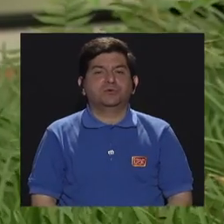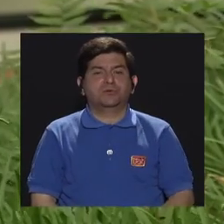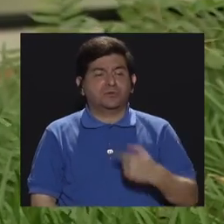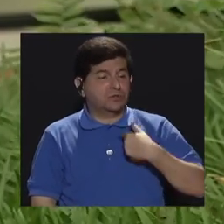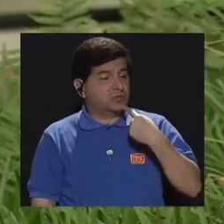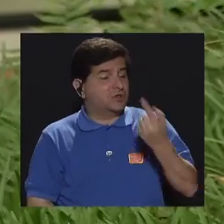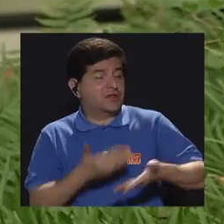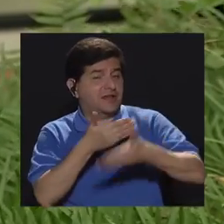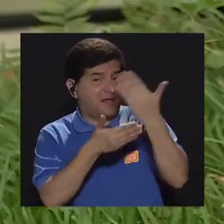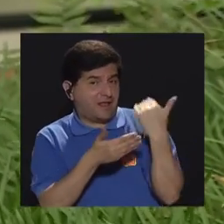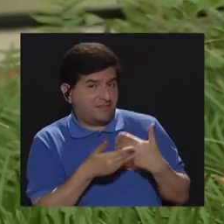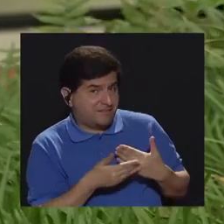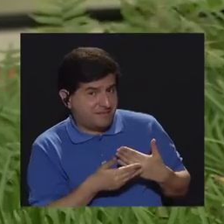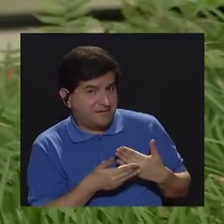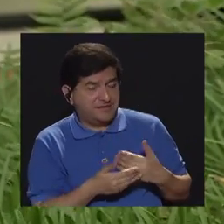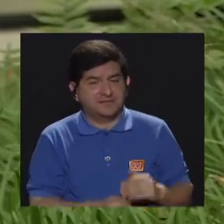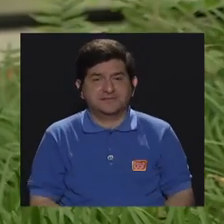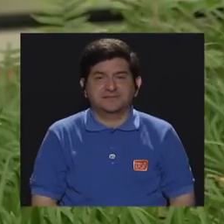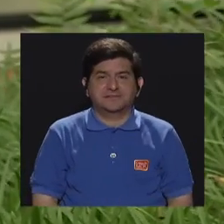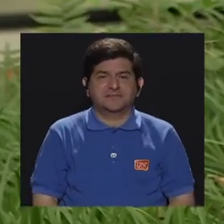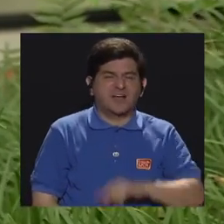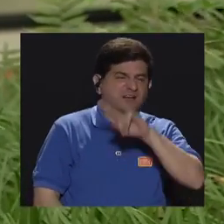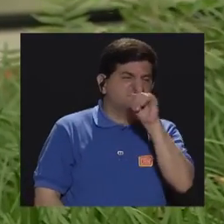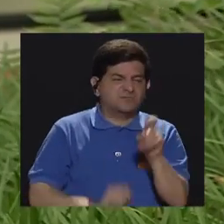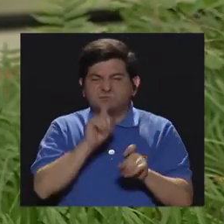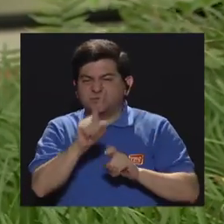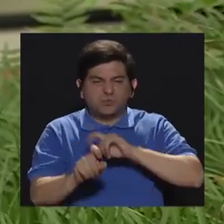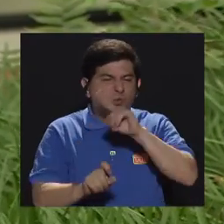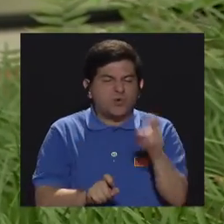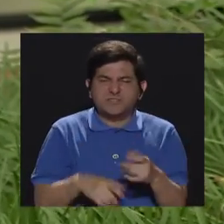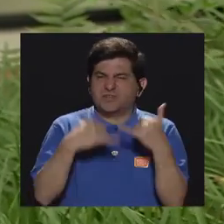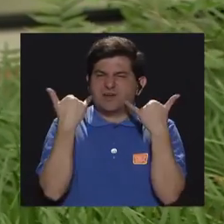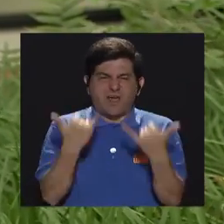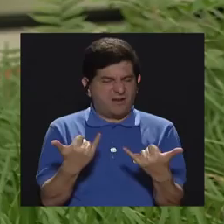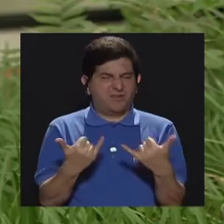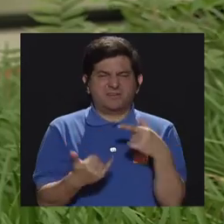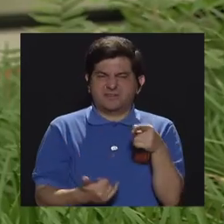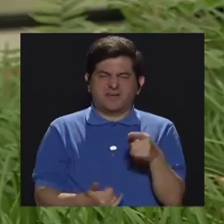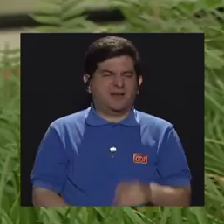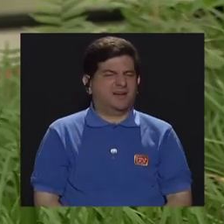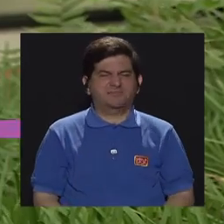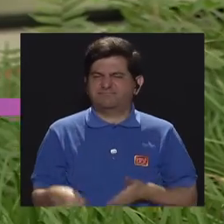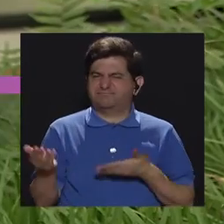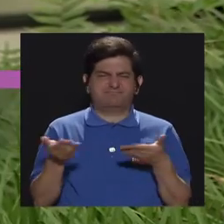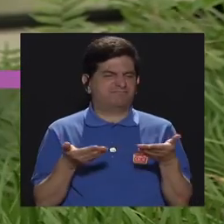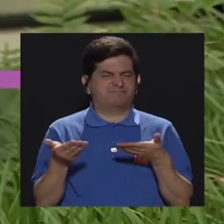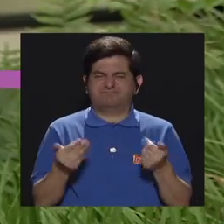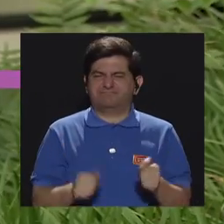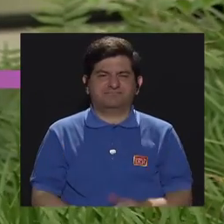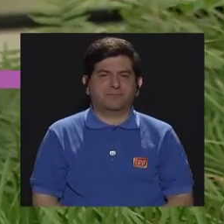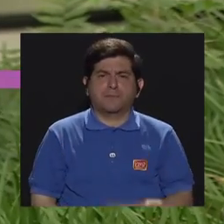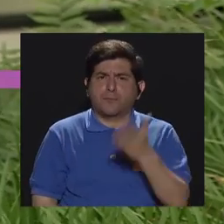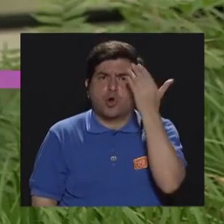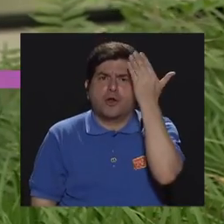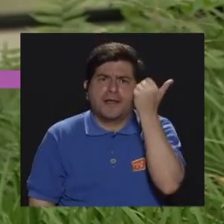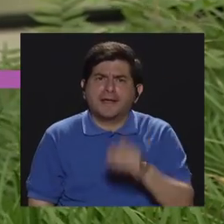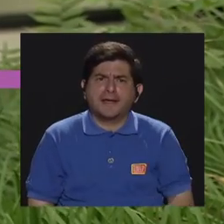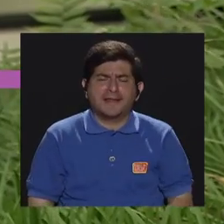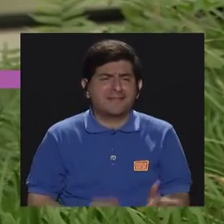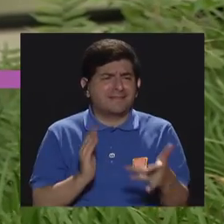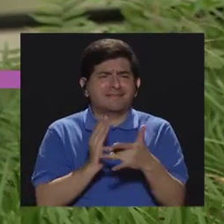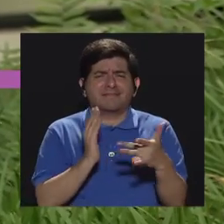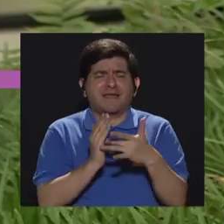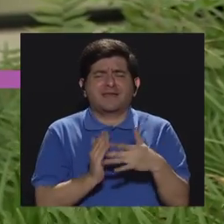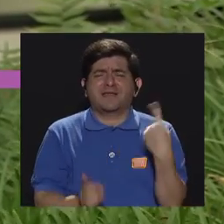había dicho que el cuestionario ya está totalmente, ya el cuestionario no se debe utilizar. ¿Por qué? Porque es una